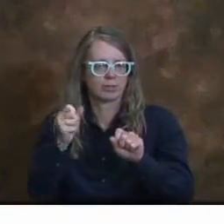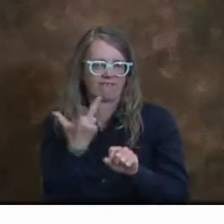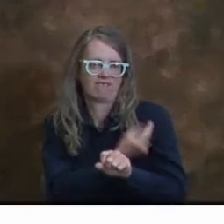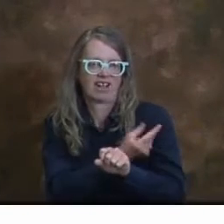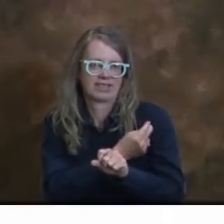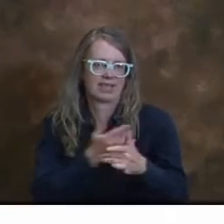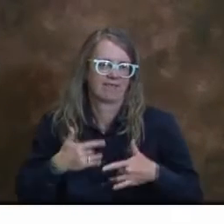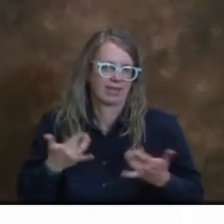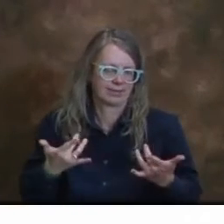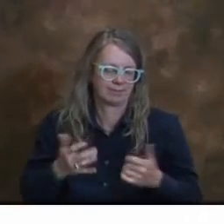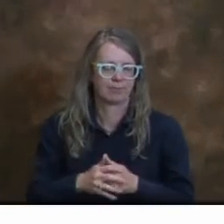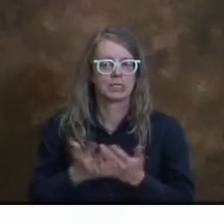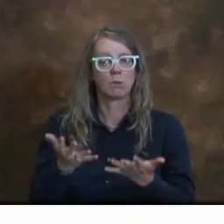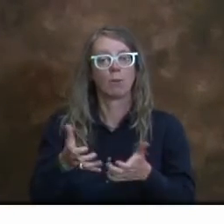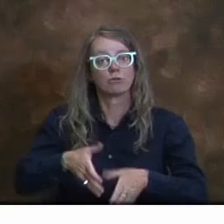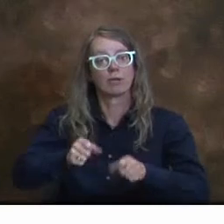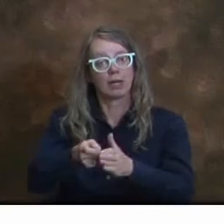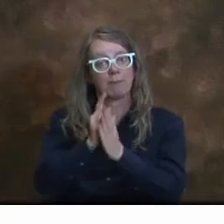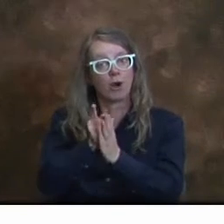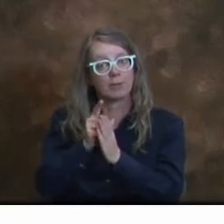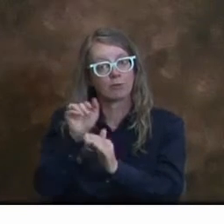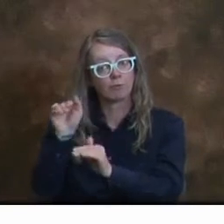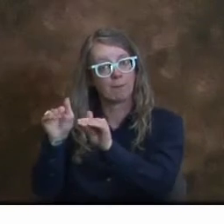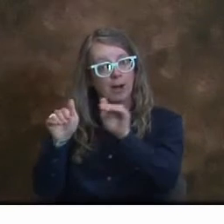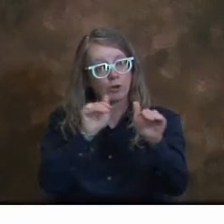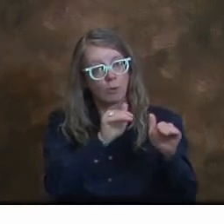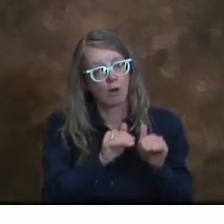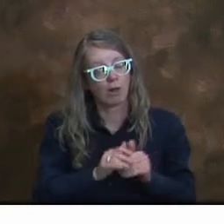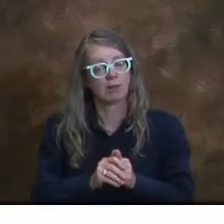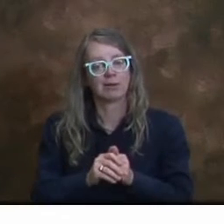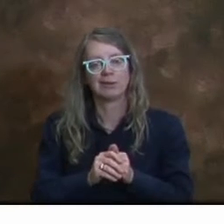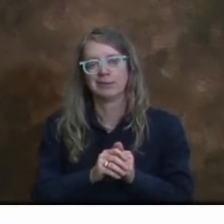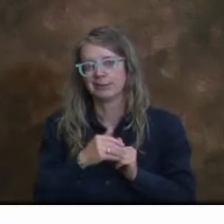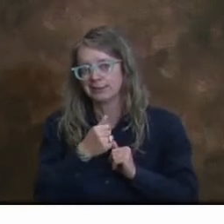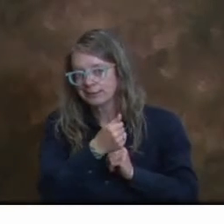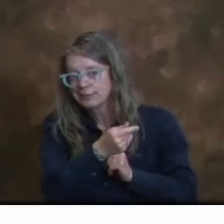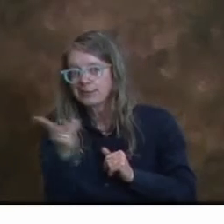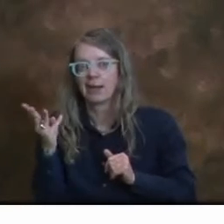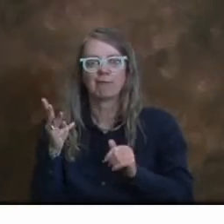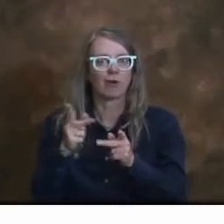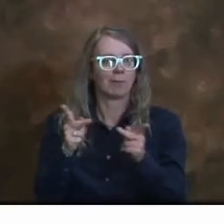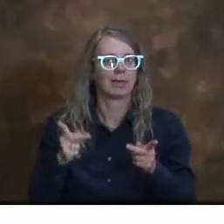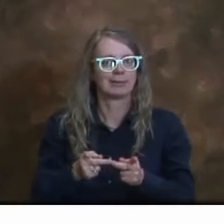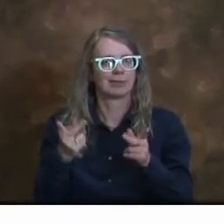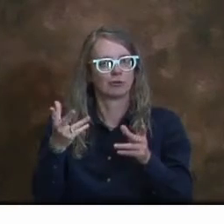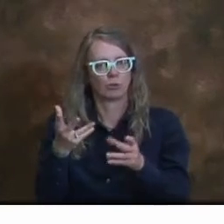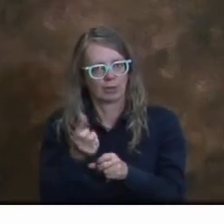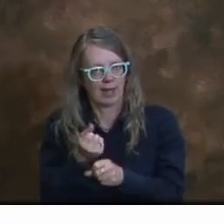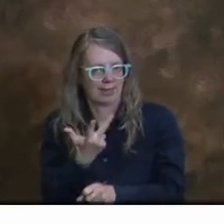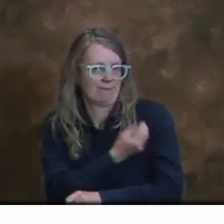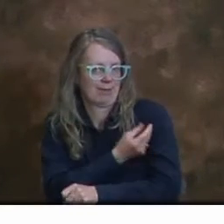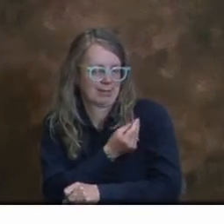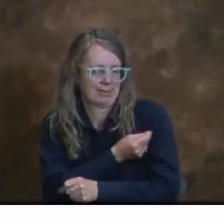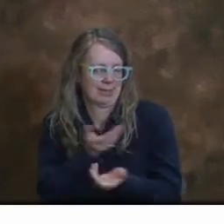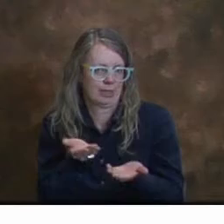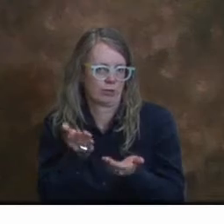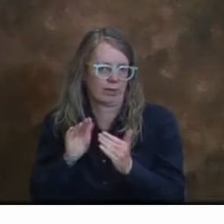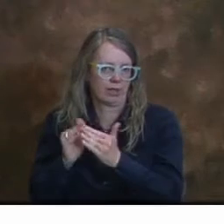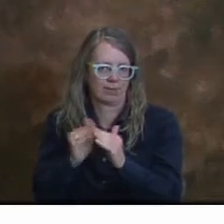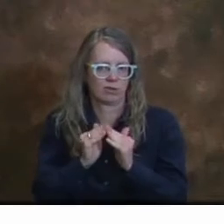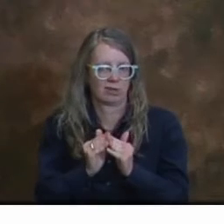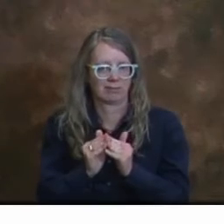un evento de vacunación. Y también quiero recordarles que hay muchos proveedores de vacunas en nuestra comunidad.